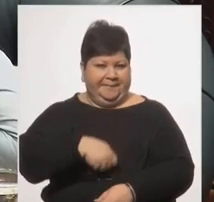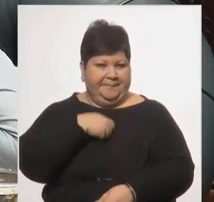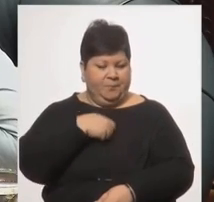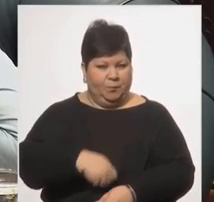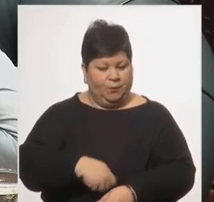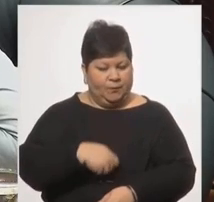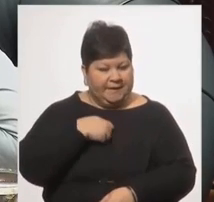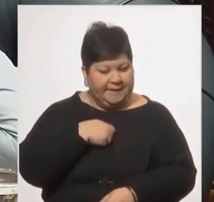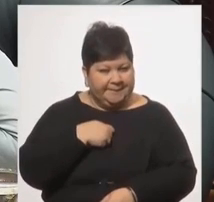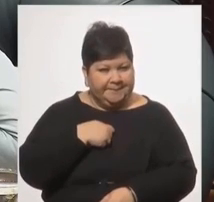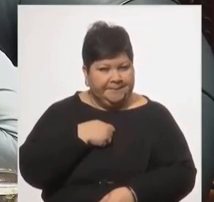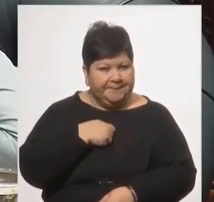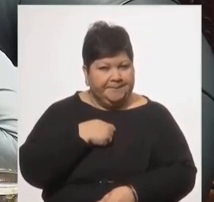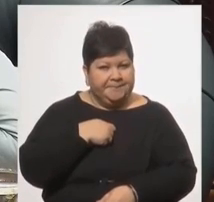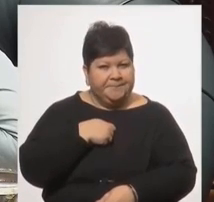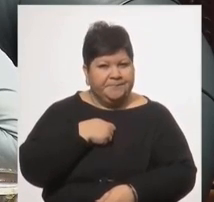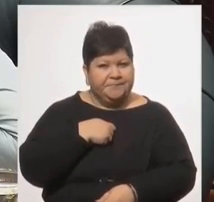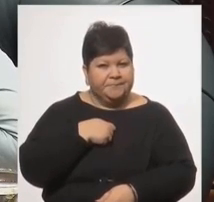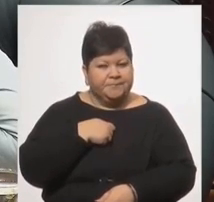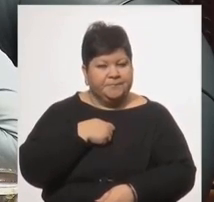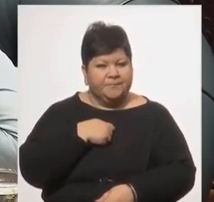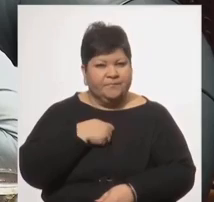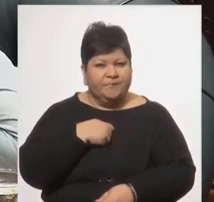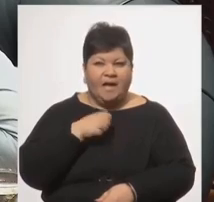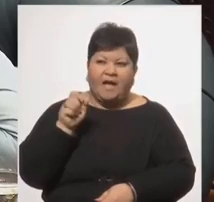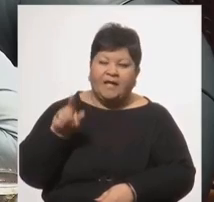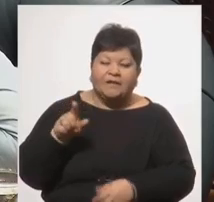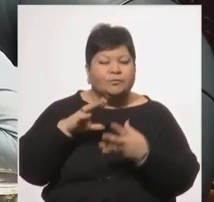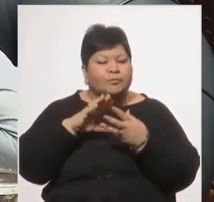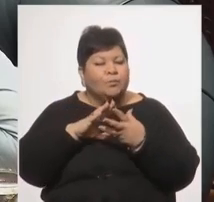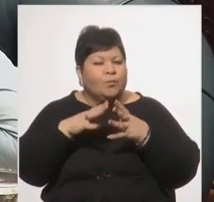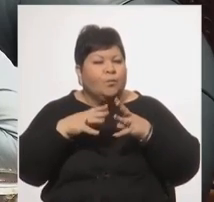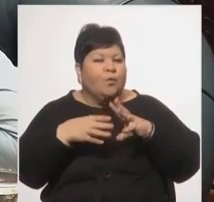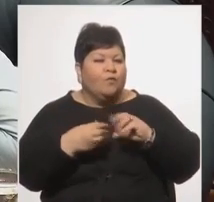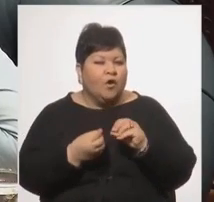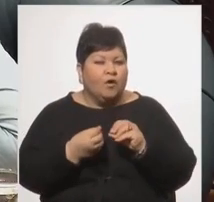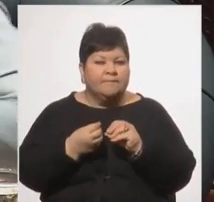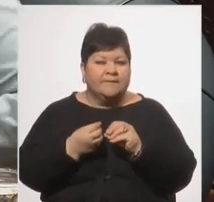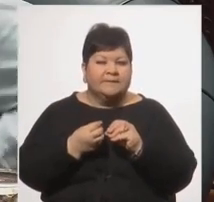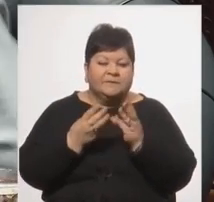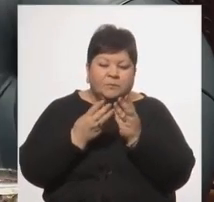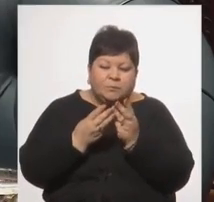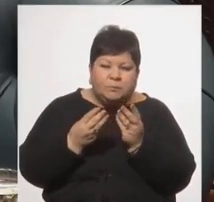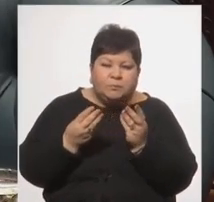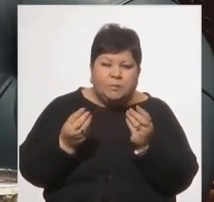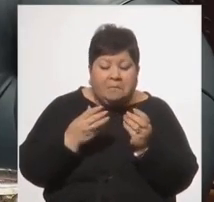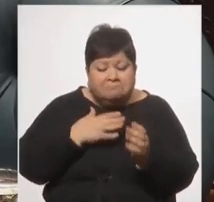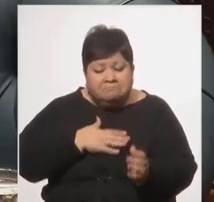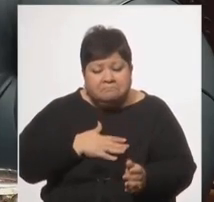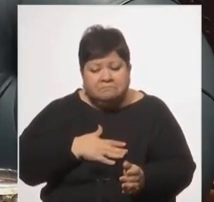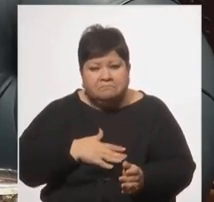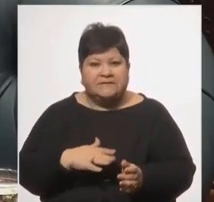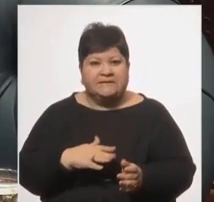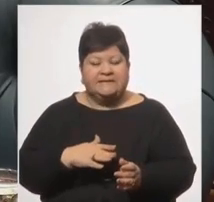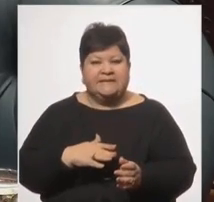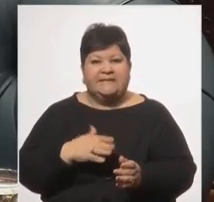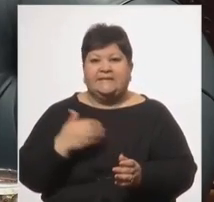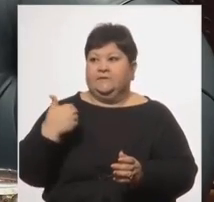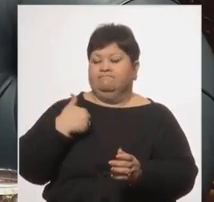en su modestia, me tocó acompañarlo a